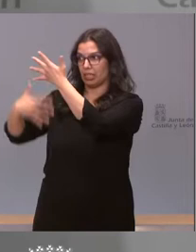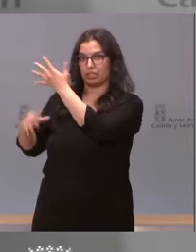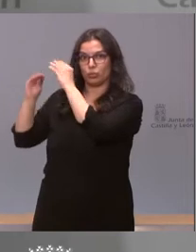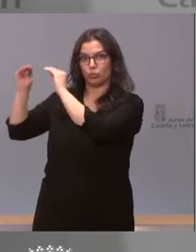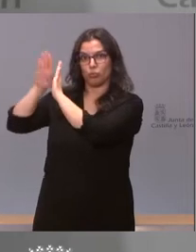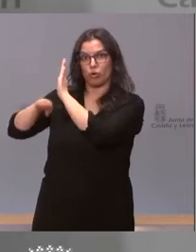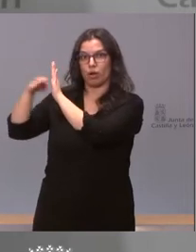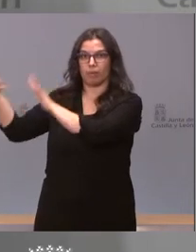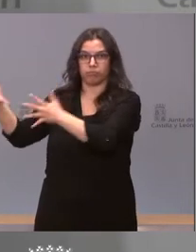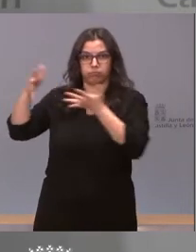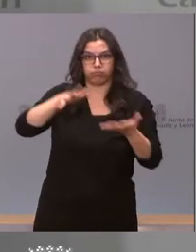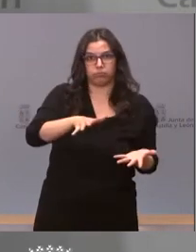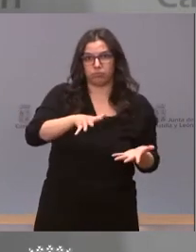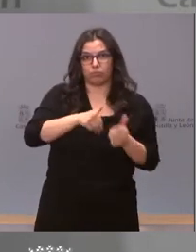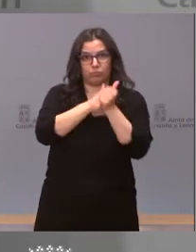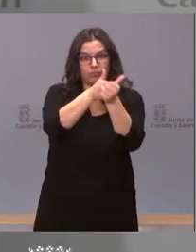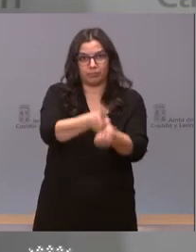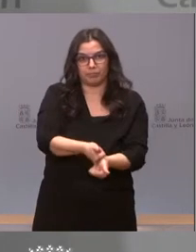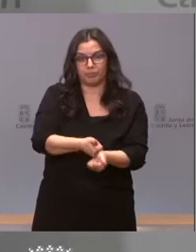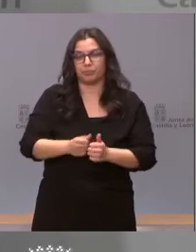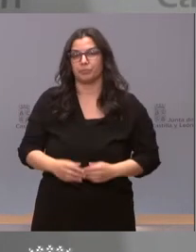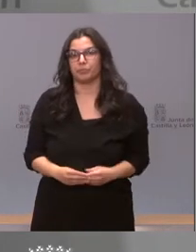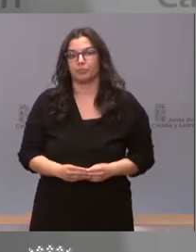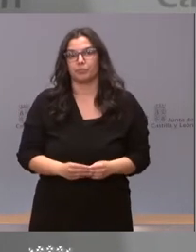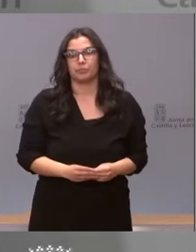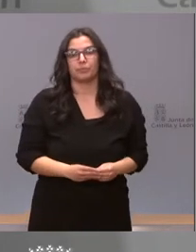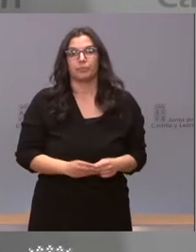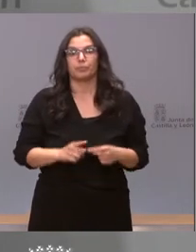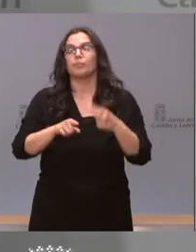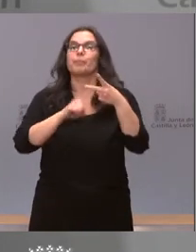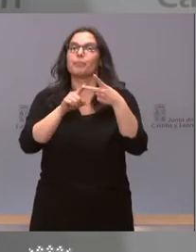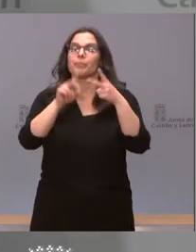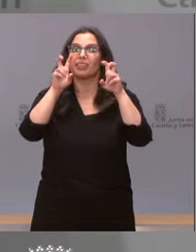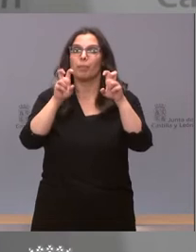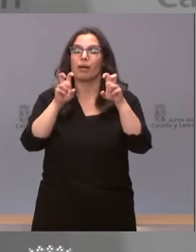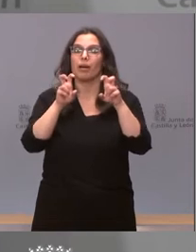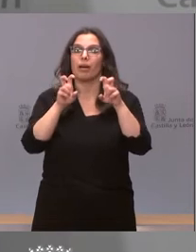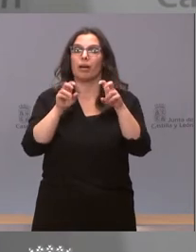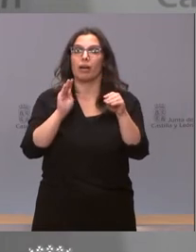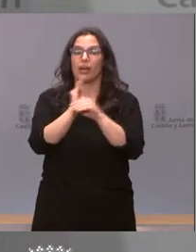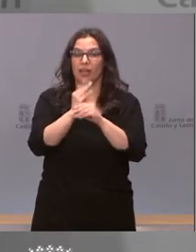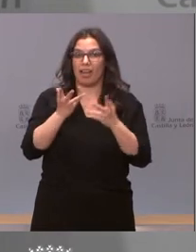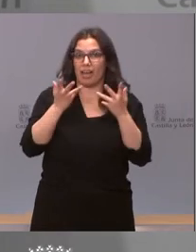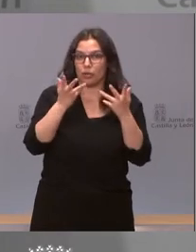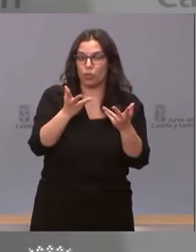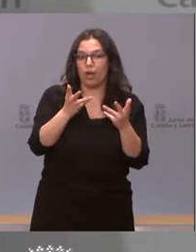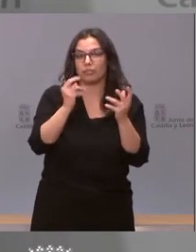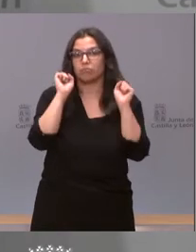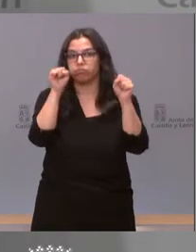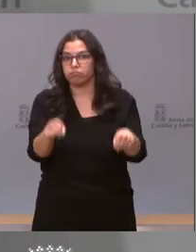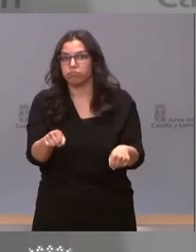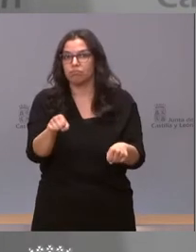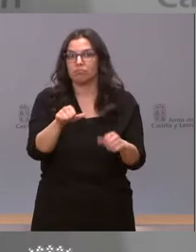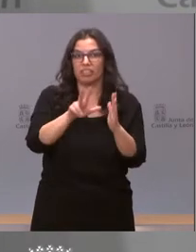de vacunación a nivel nacional. Con respecto a las ayudas, si llegan tarde o no, las